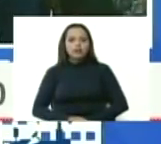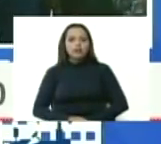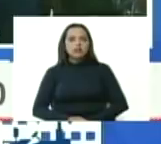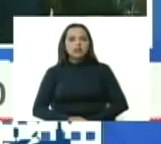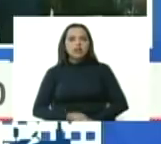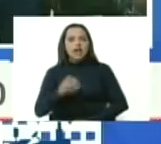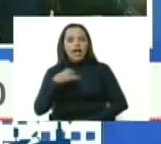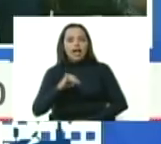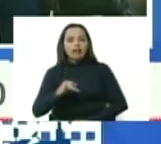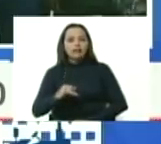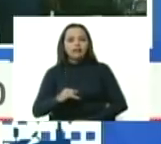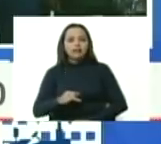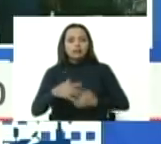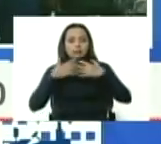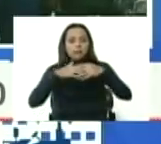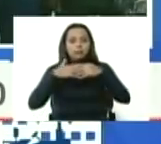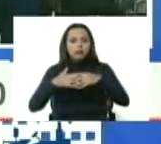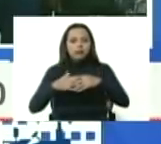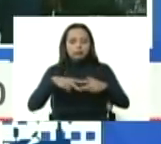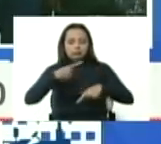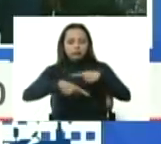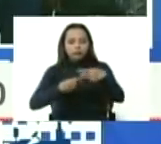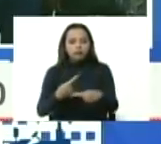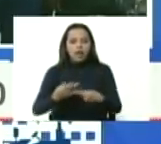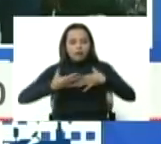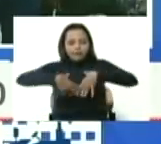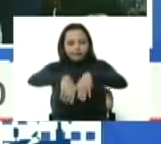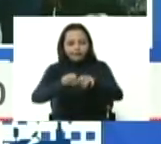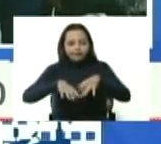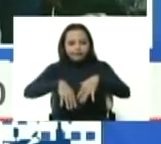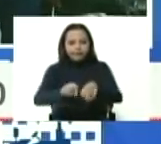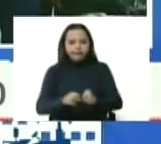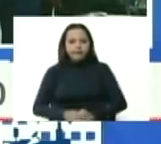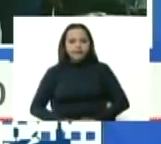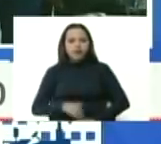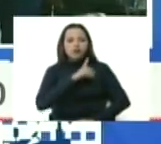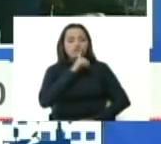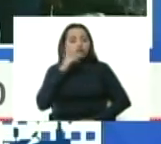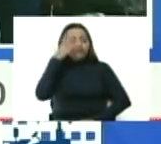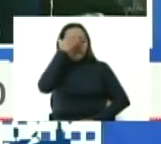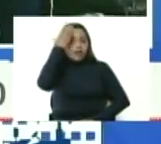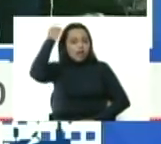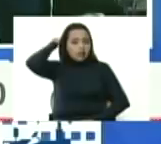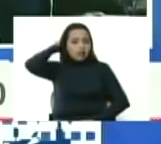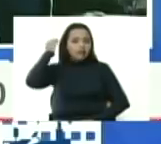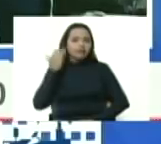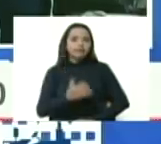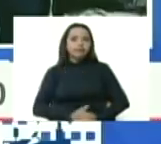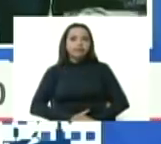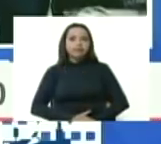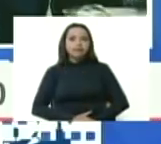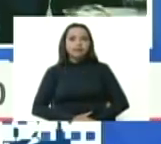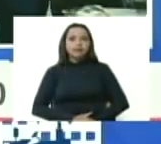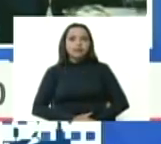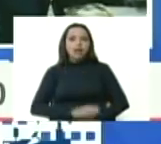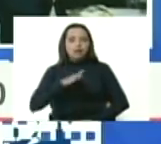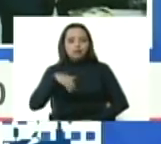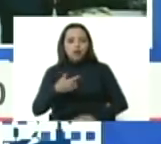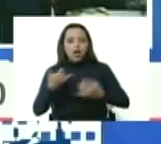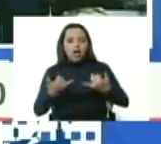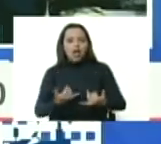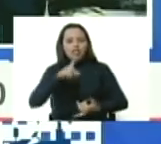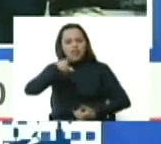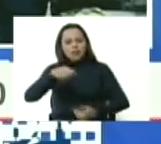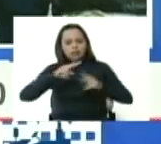planta procesadora de harina de maíz precocida generalísimo Francisco de Miranda que procedemos luego de las